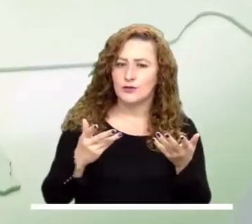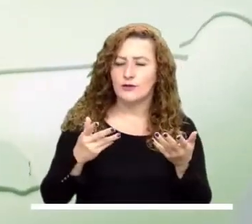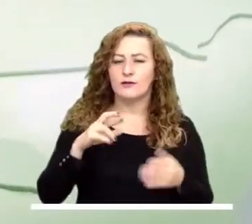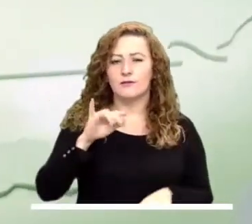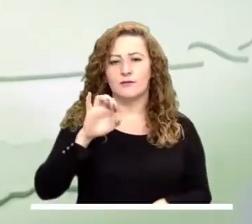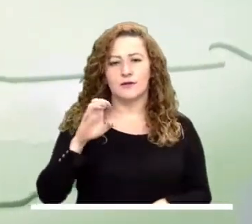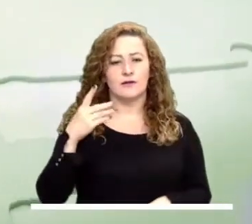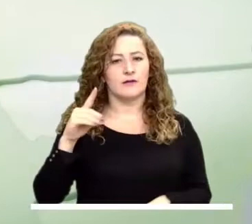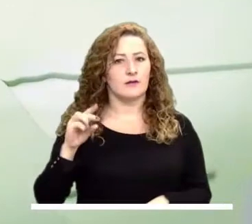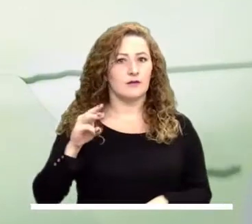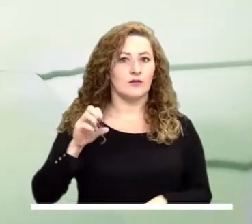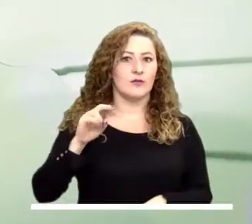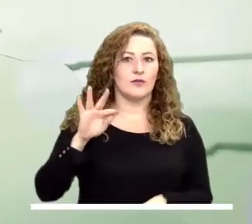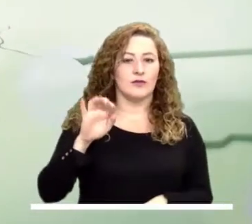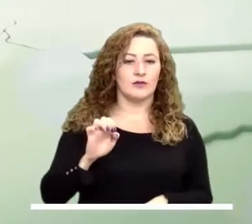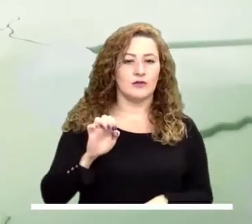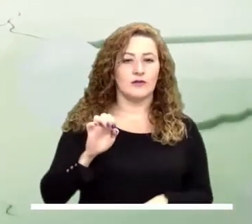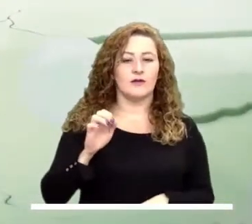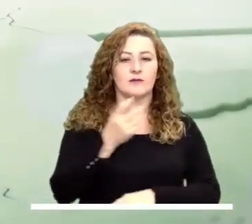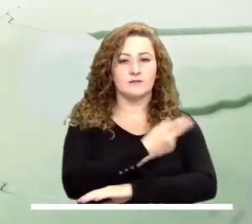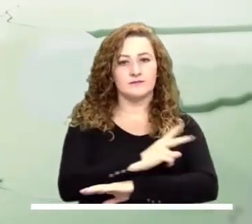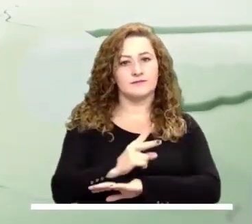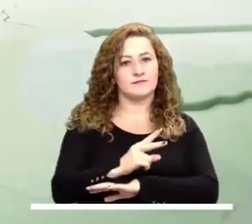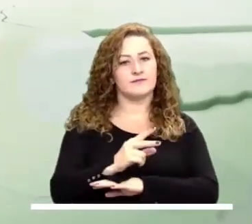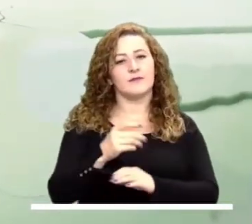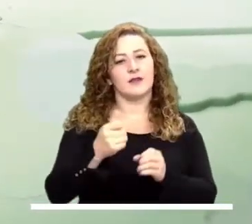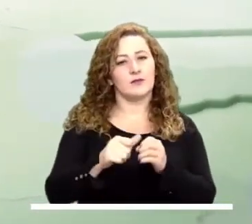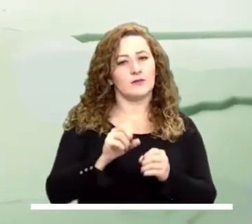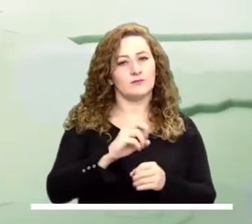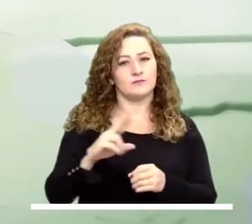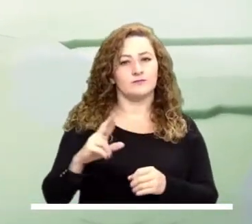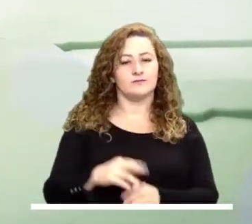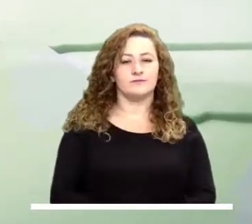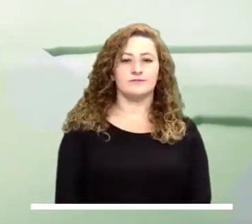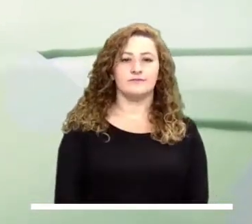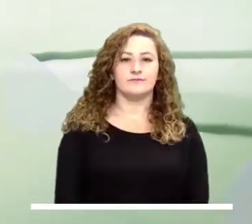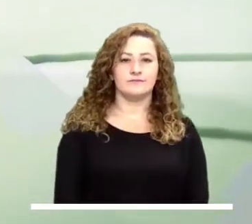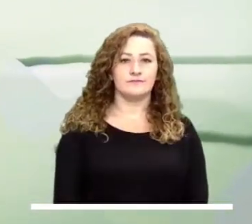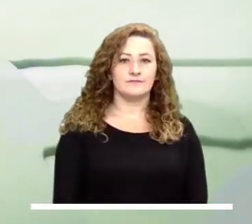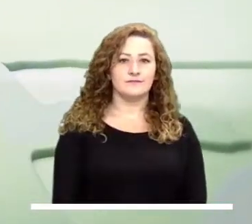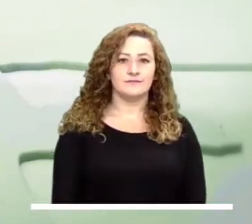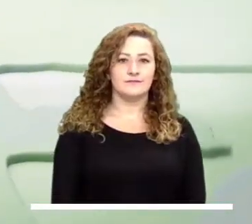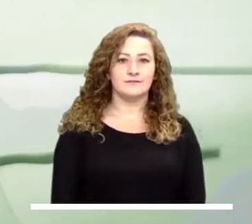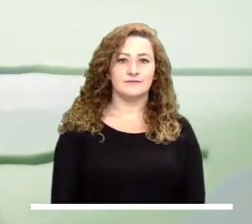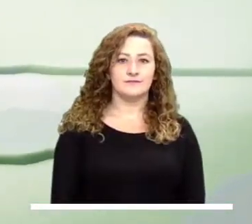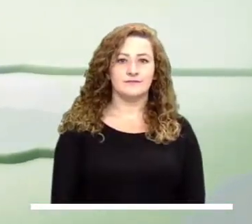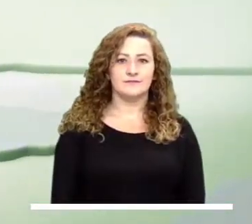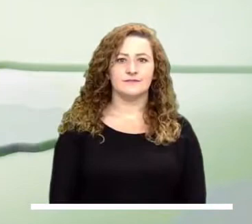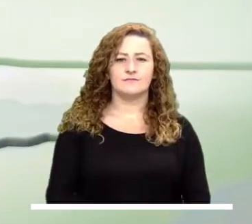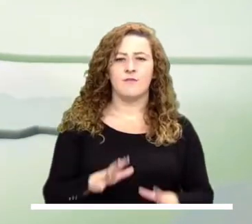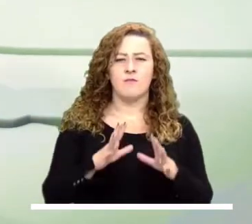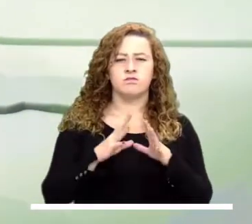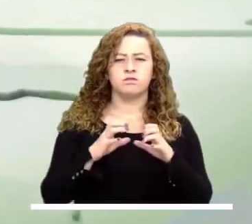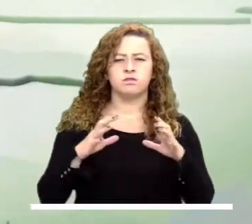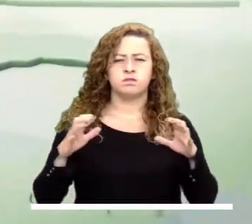Las precipitaciones más importantes de la Orinoquía se esperan en zonas de pie de monte, así como en Bichada y el oriente de Arauca.